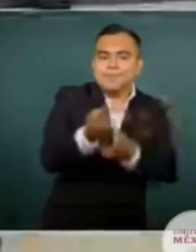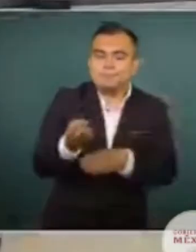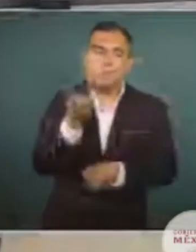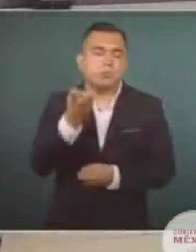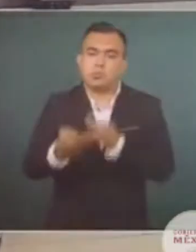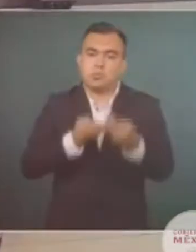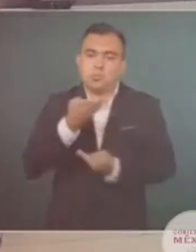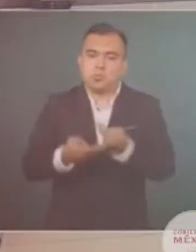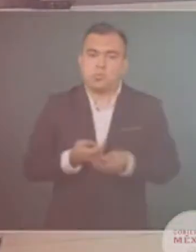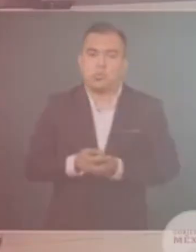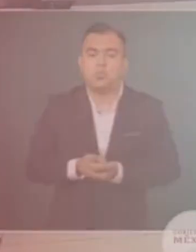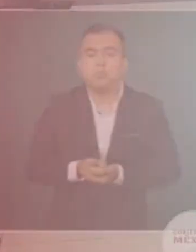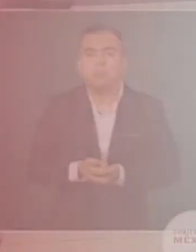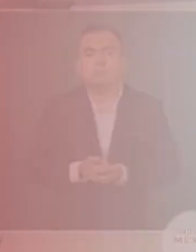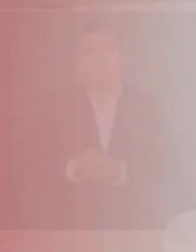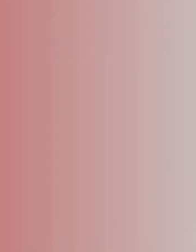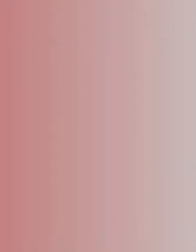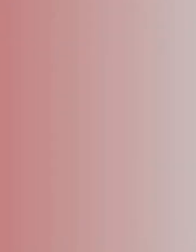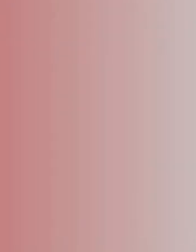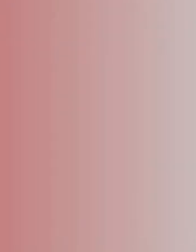Esto es todo, presidente. Gracias. Gracias. Gracias. Gracias. Gracias.